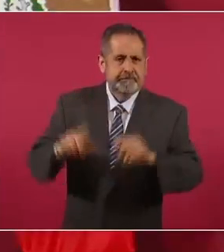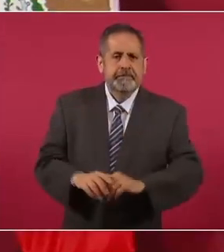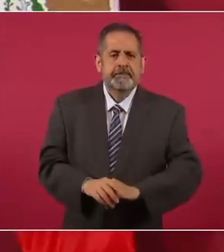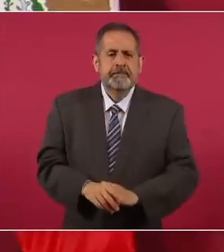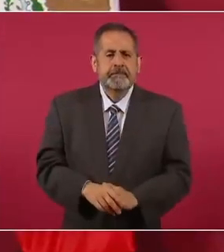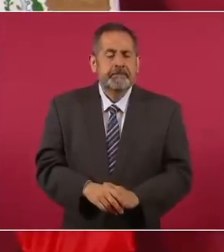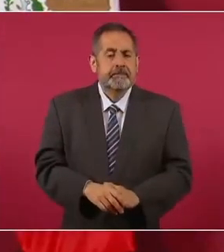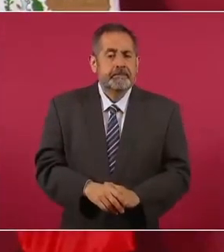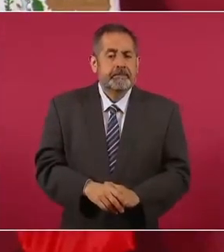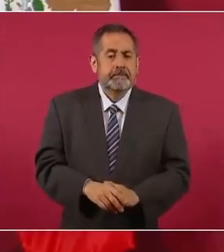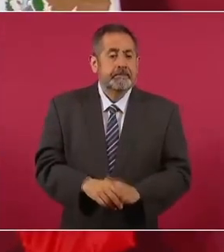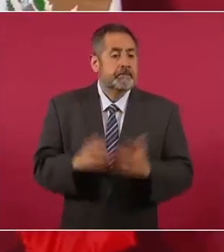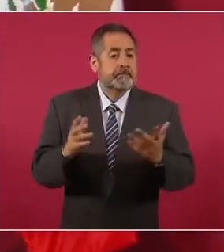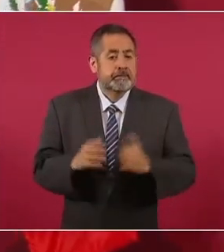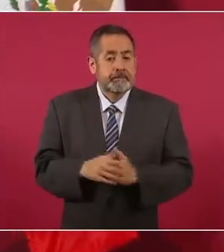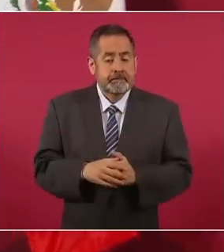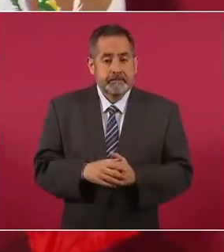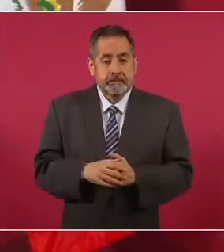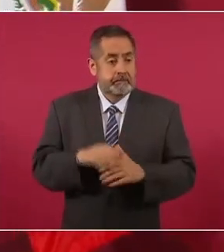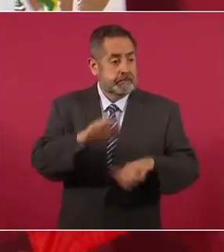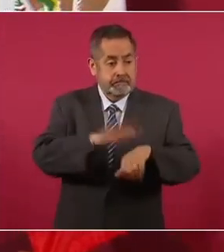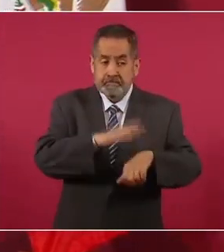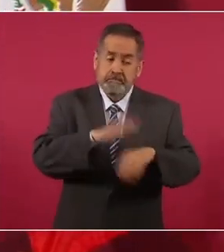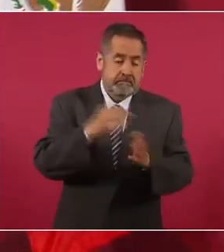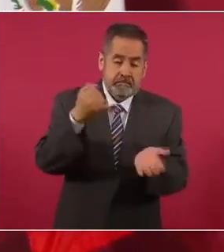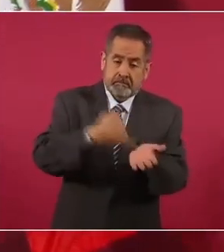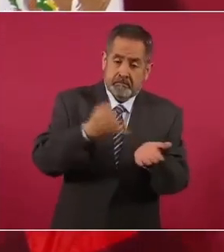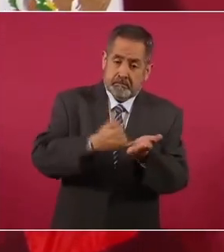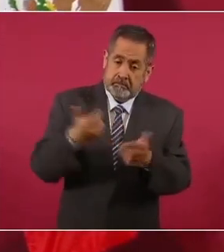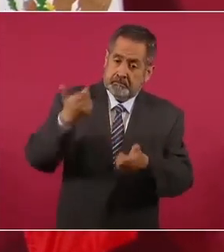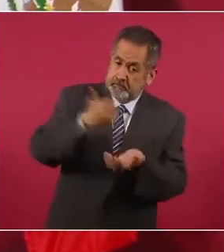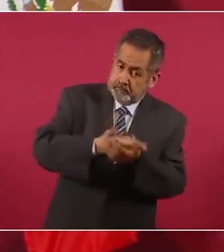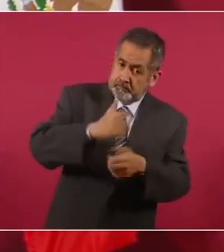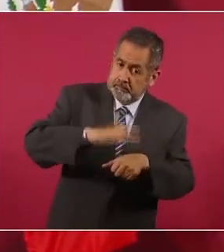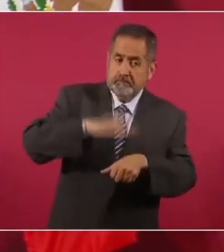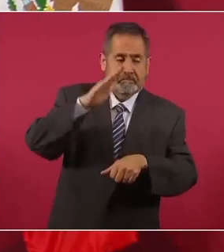y no hemos aumentado impuestos y no aumenta la gasolina